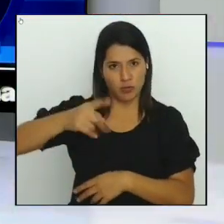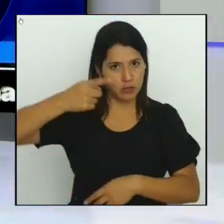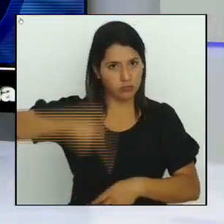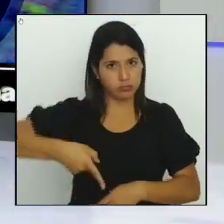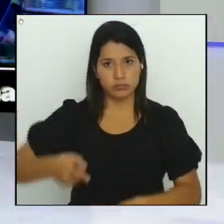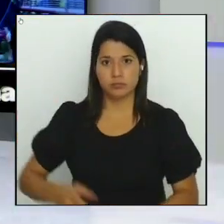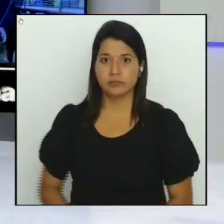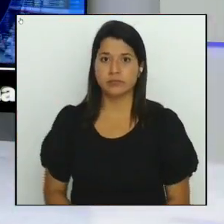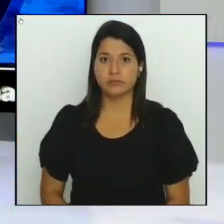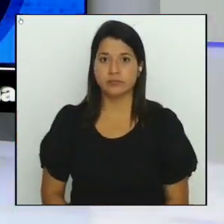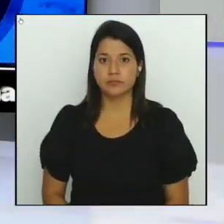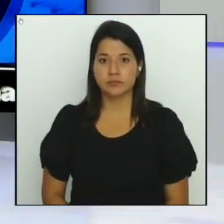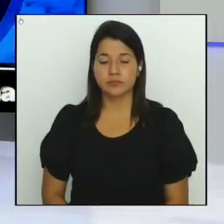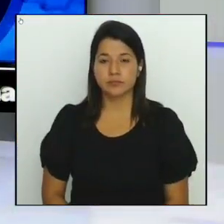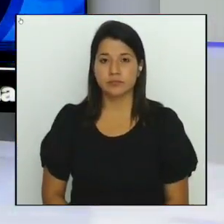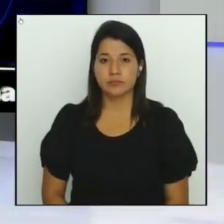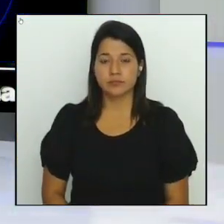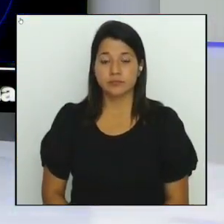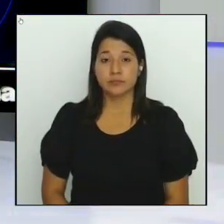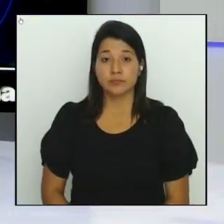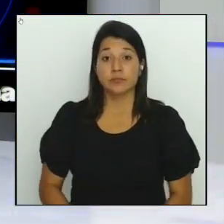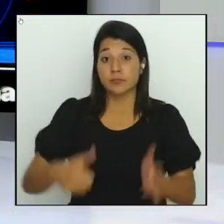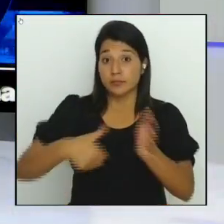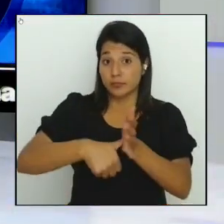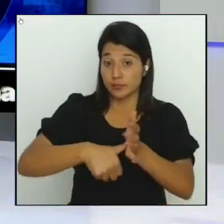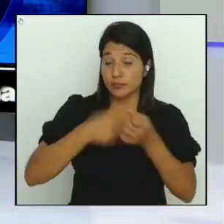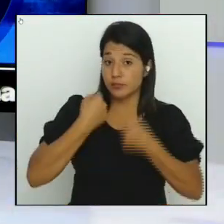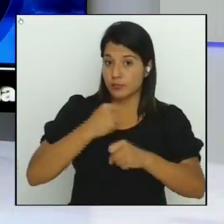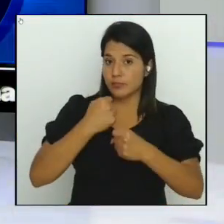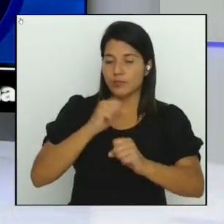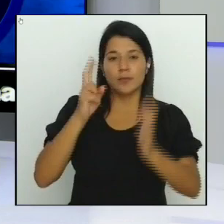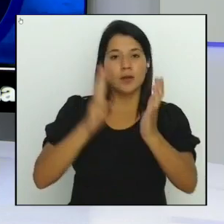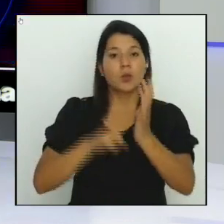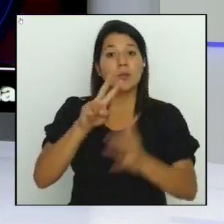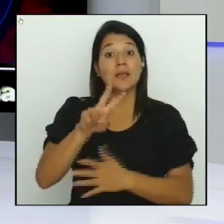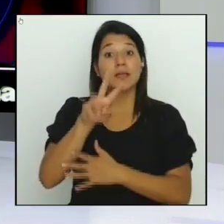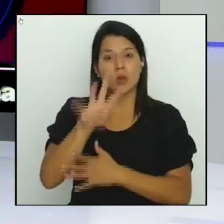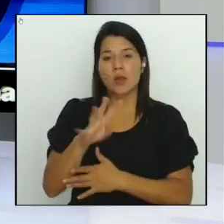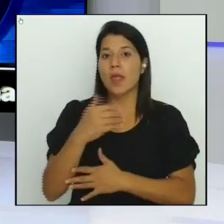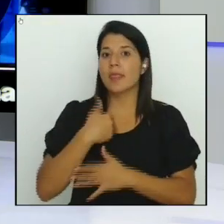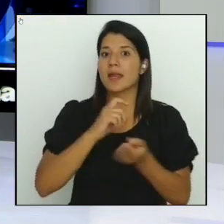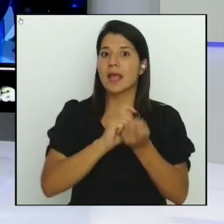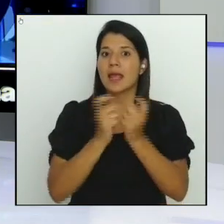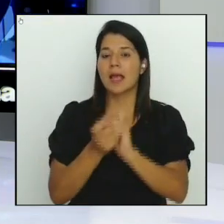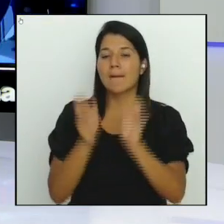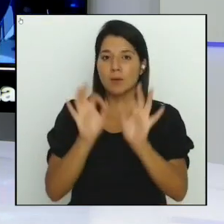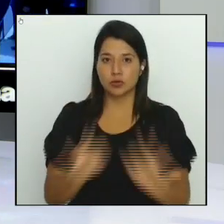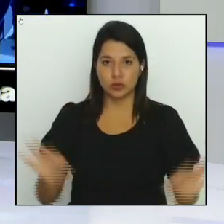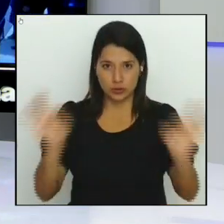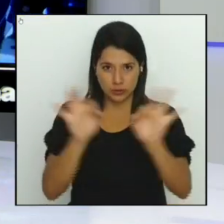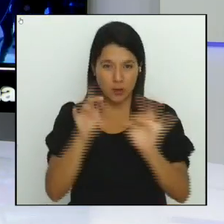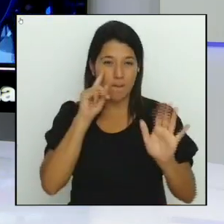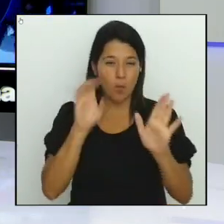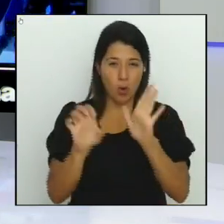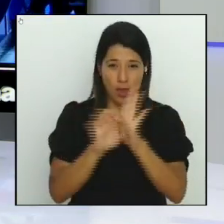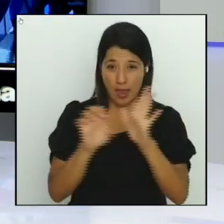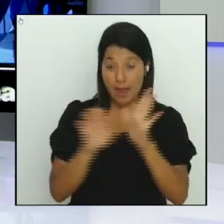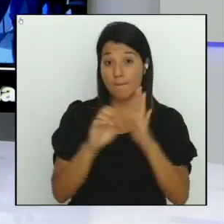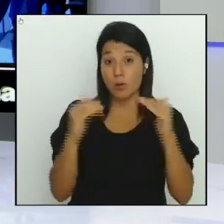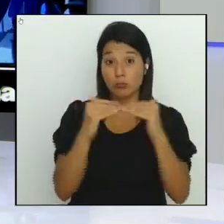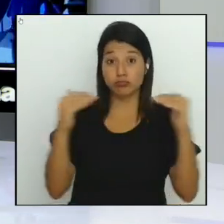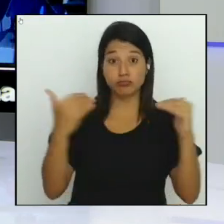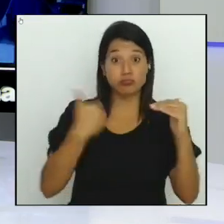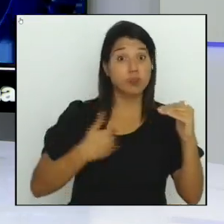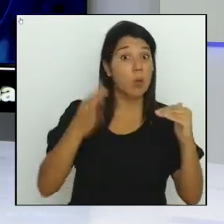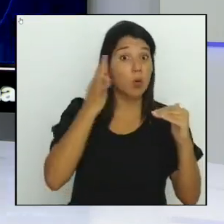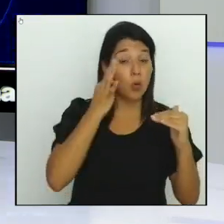Las elecciones municipales del 2024 tendrán cambios importantes como la paridad horizontal de género para todos los